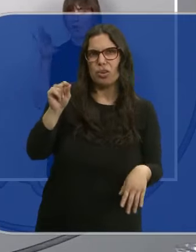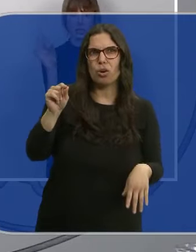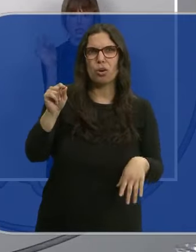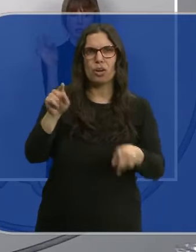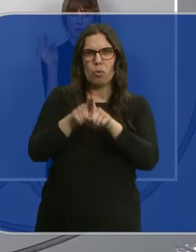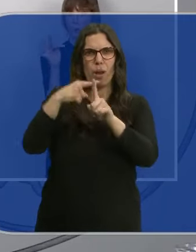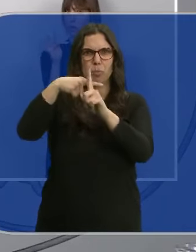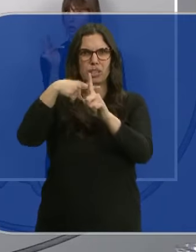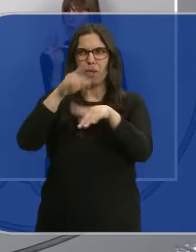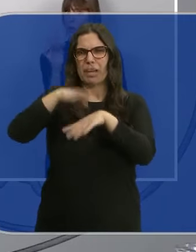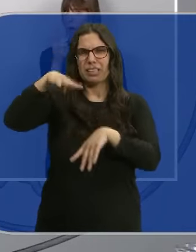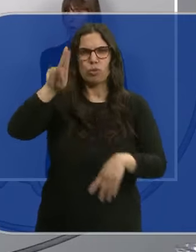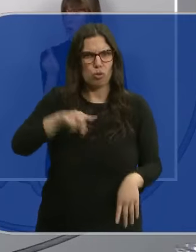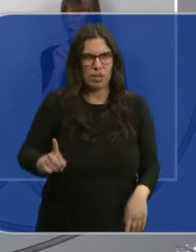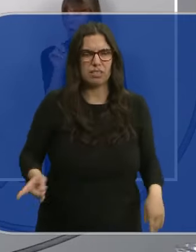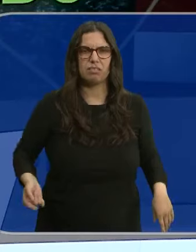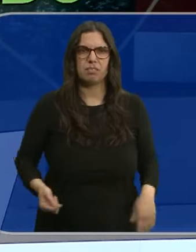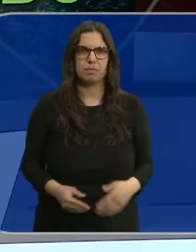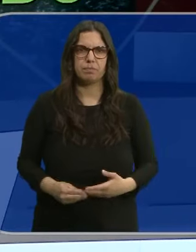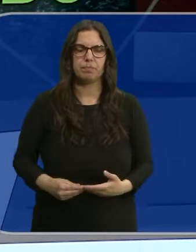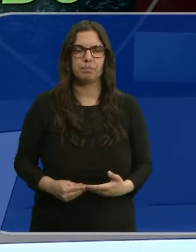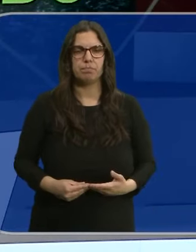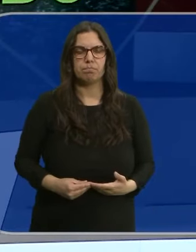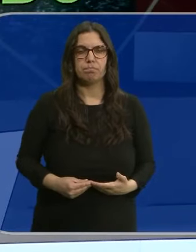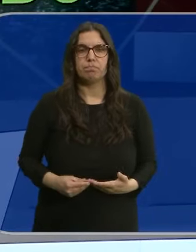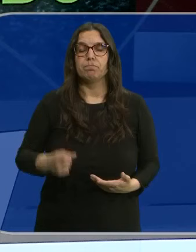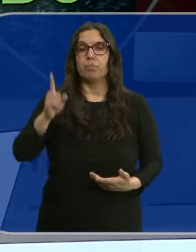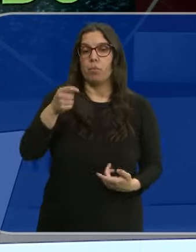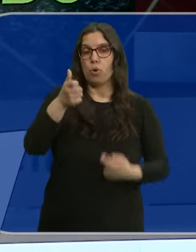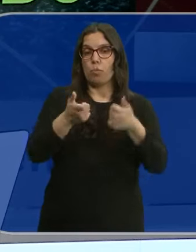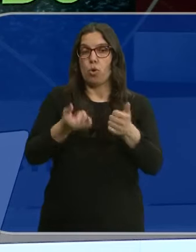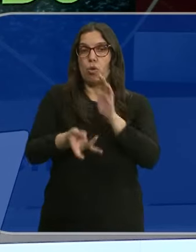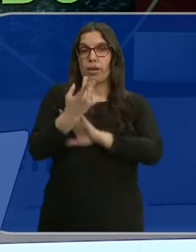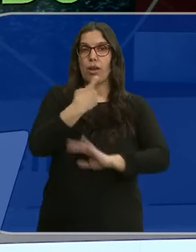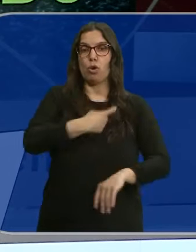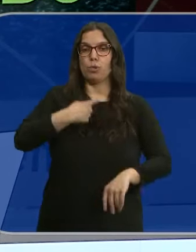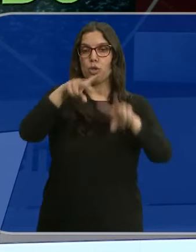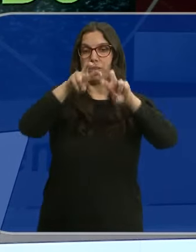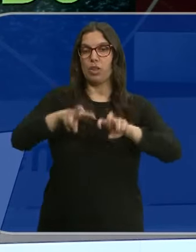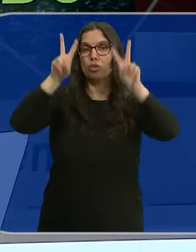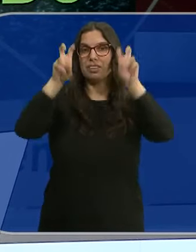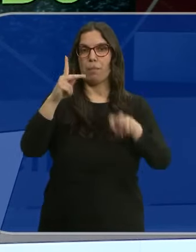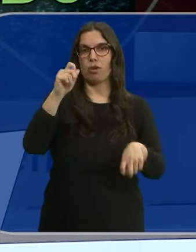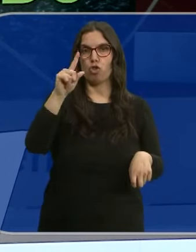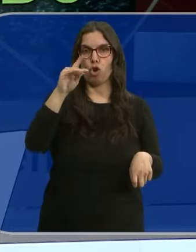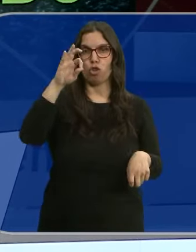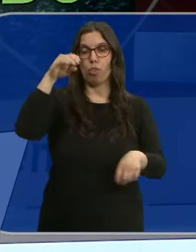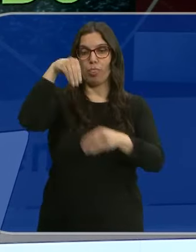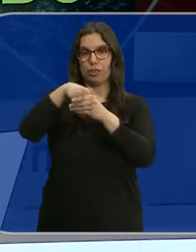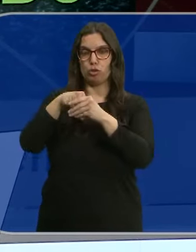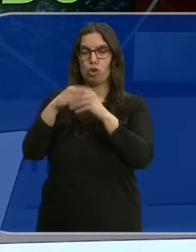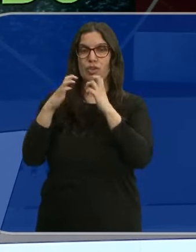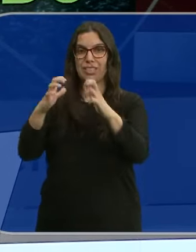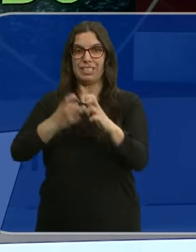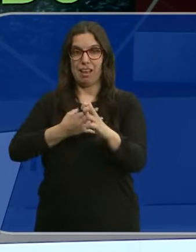en absoluto positiva para Cataluña. Va tomando forma también la comisión de investigación sobre el caso Coldo en el Senado. El PP, de